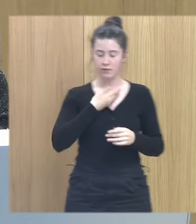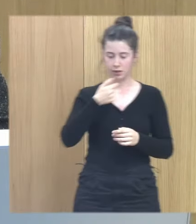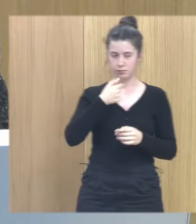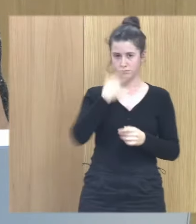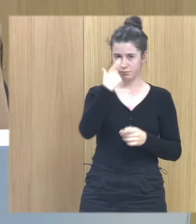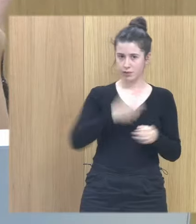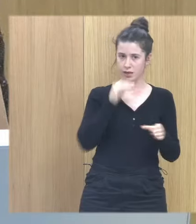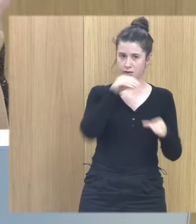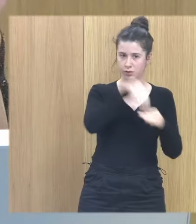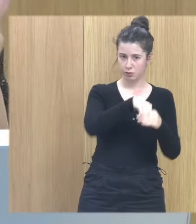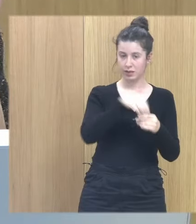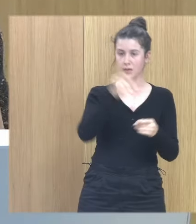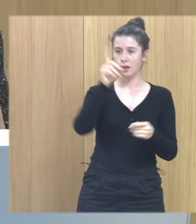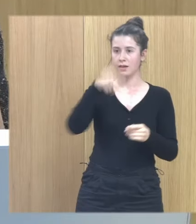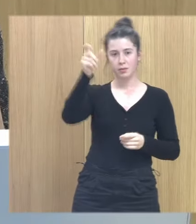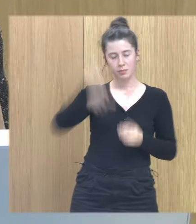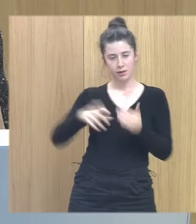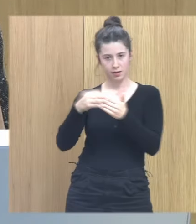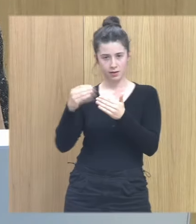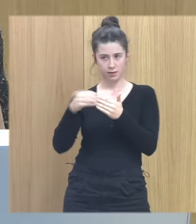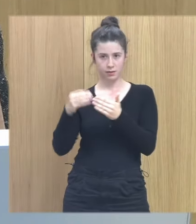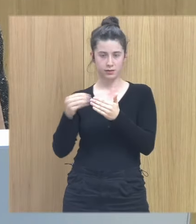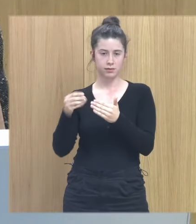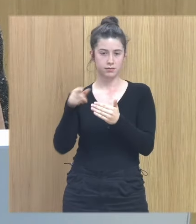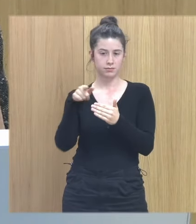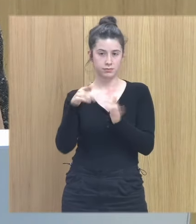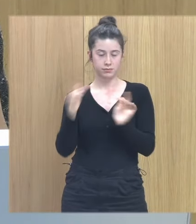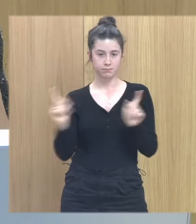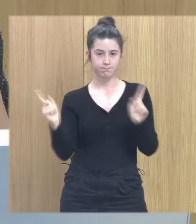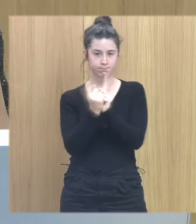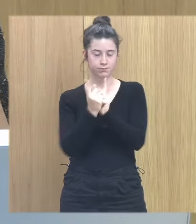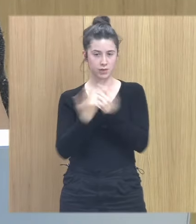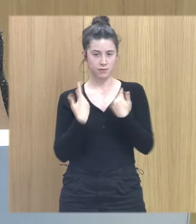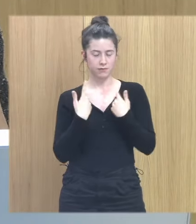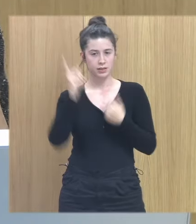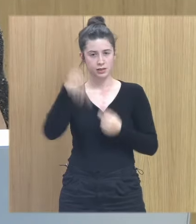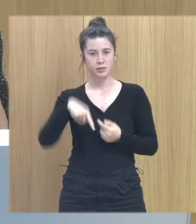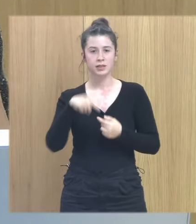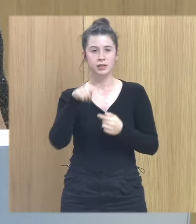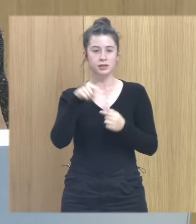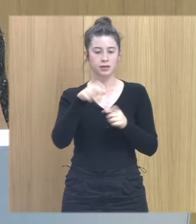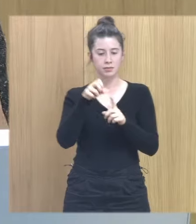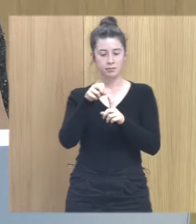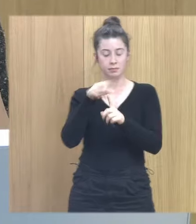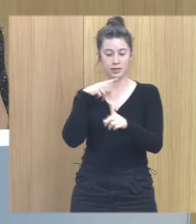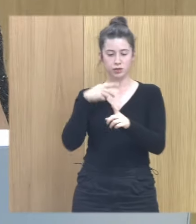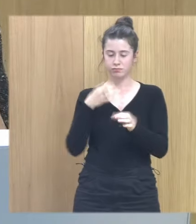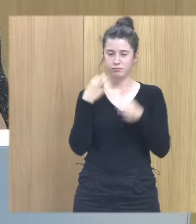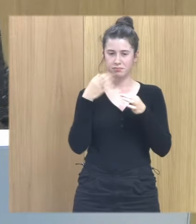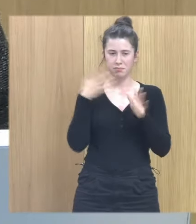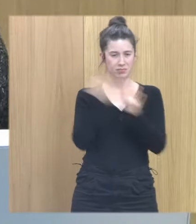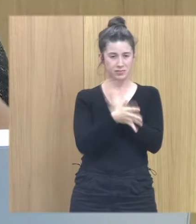pero sobre todo le va a condicionar la vida a la persona con la que estoy trabajando la visión permanente de estar en peligro y no la